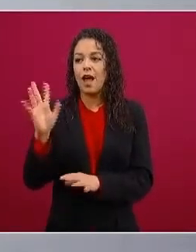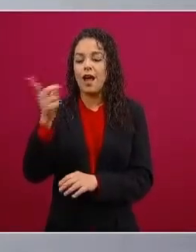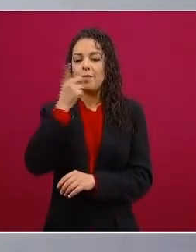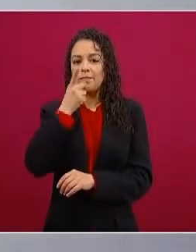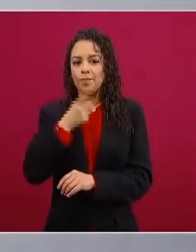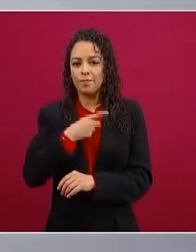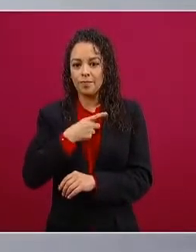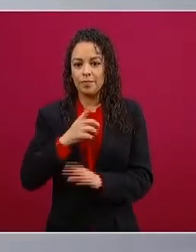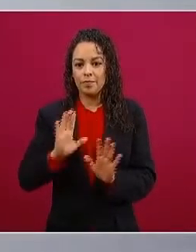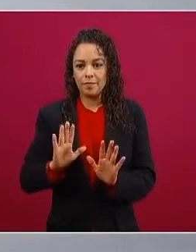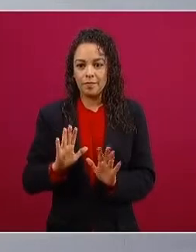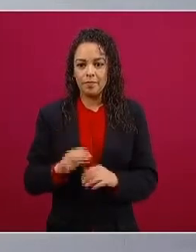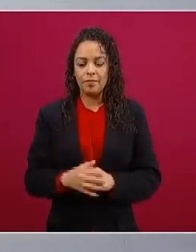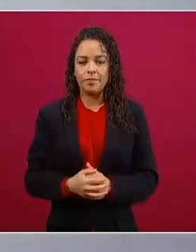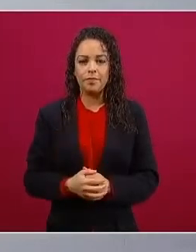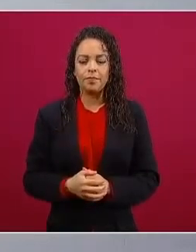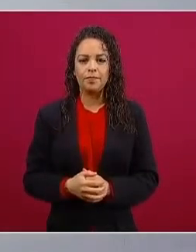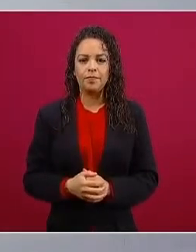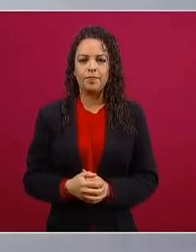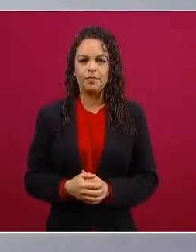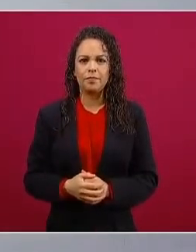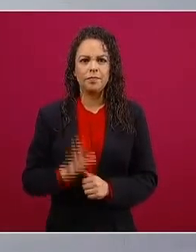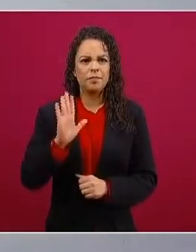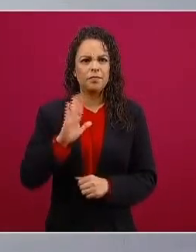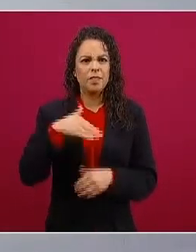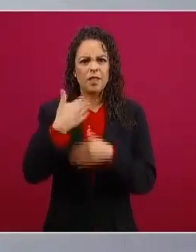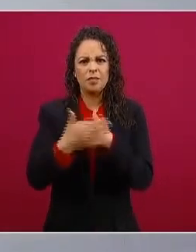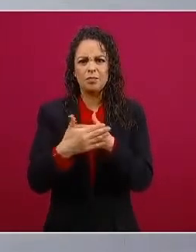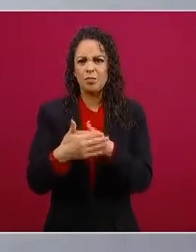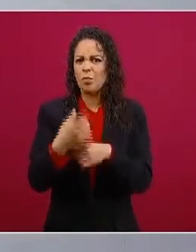que se vencía una semana